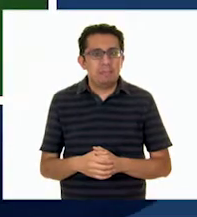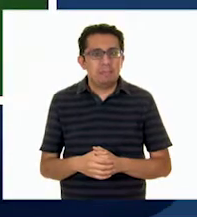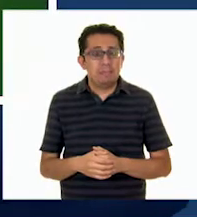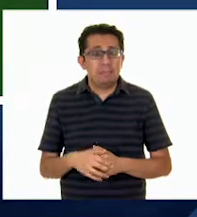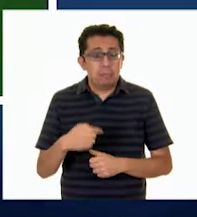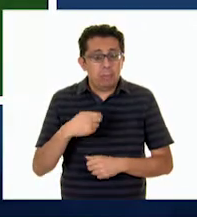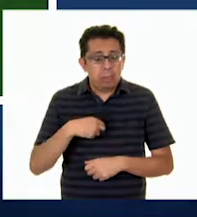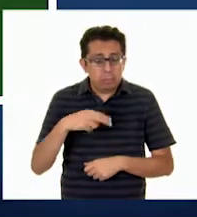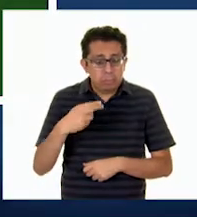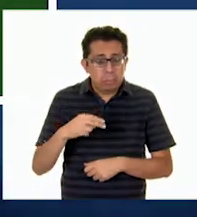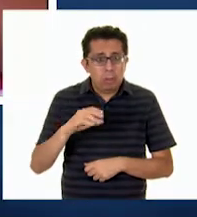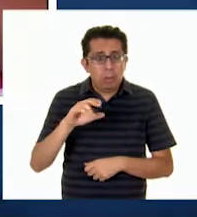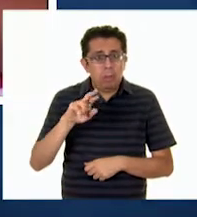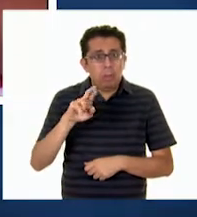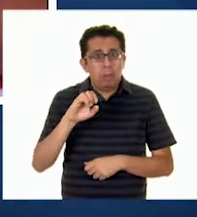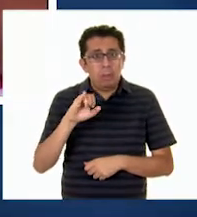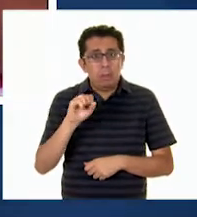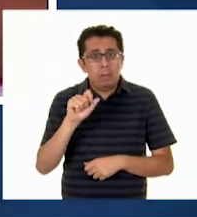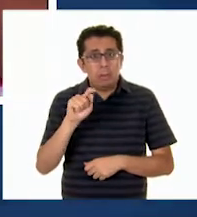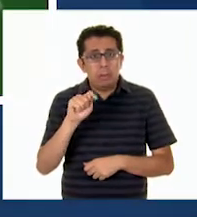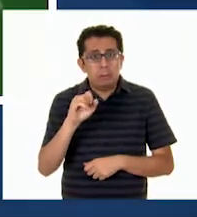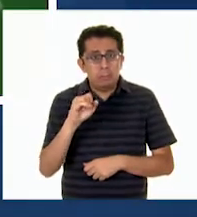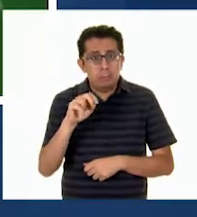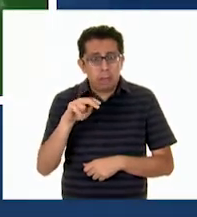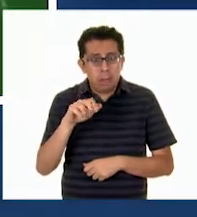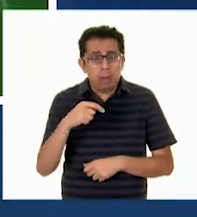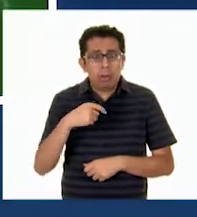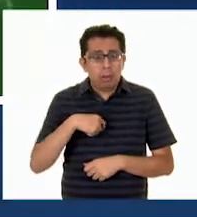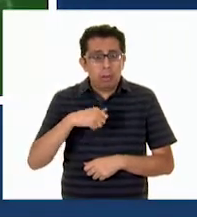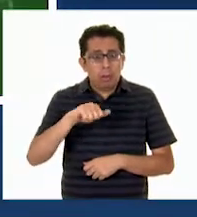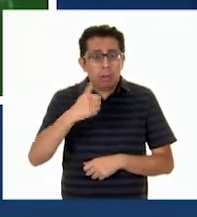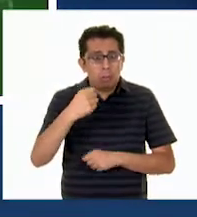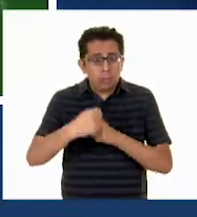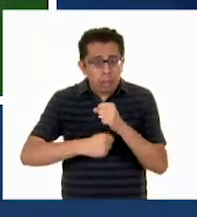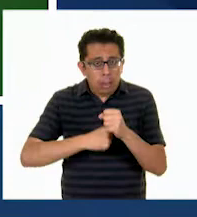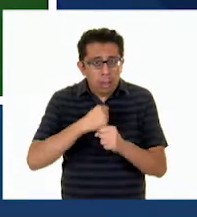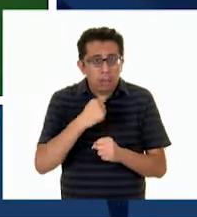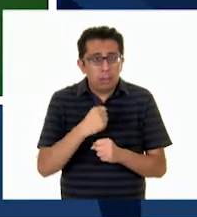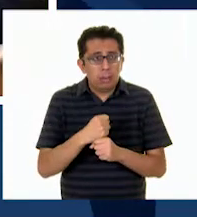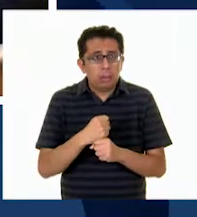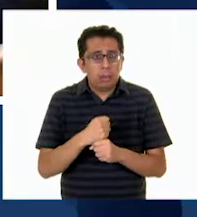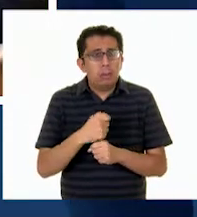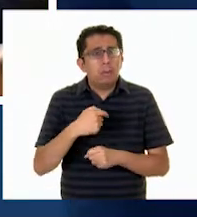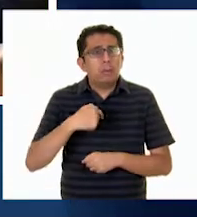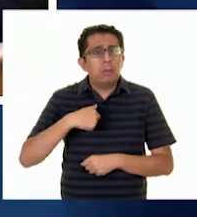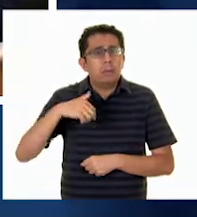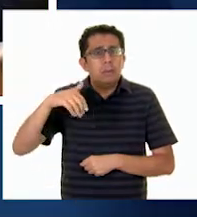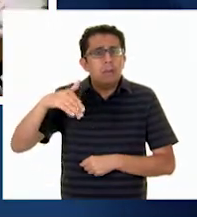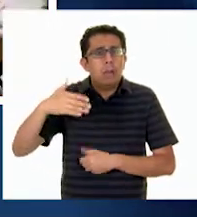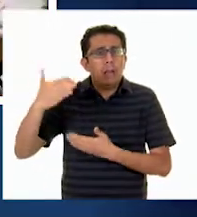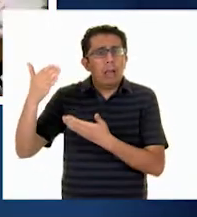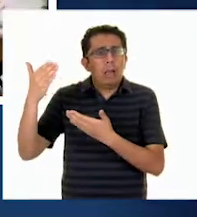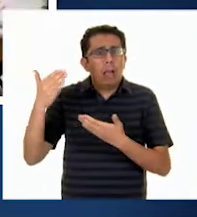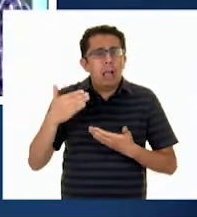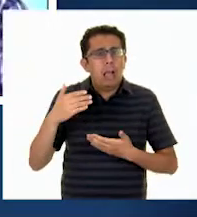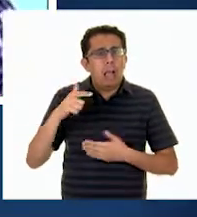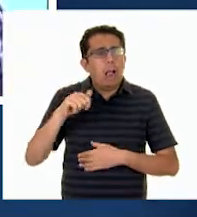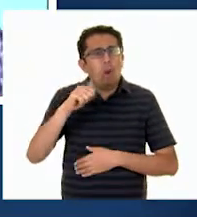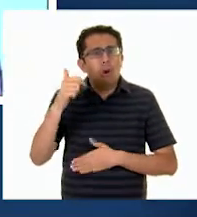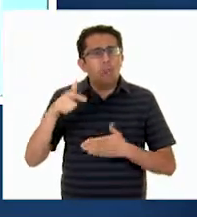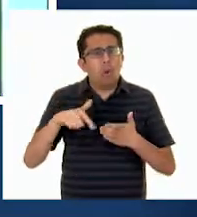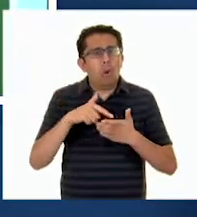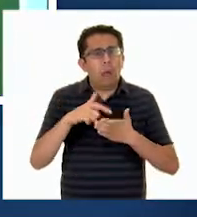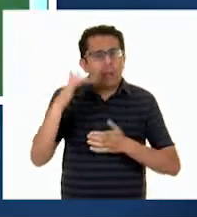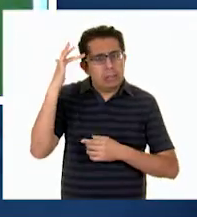Me llamo Cristina. Tengo 11 años. Y acabo de llegar de San Miguel, Tibuatlán.